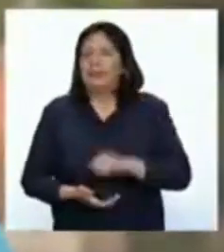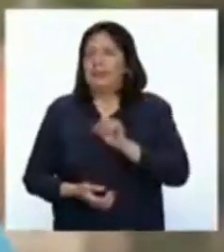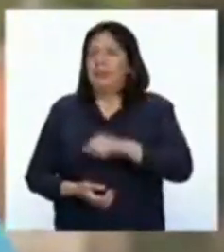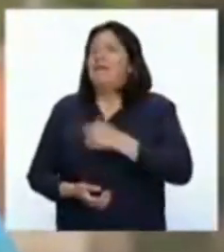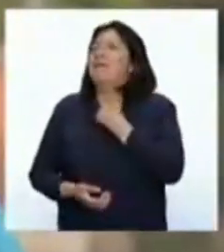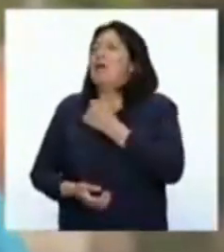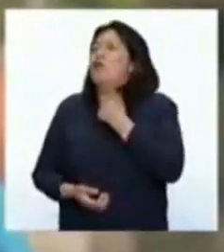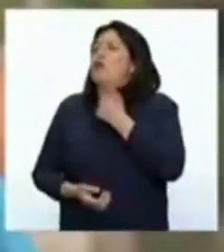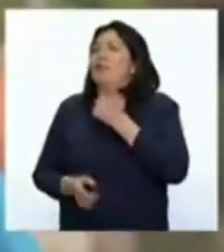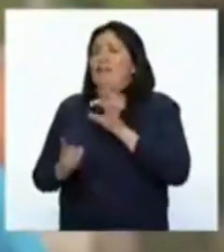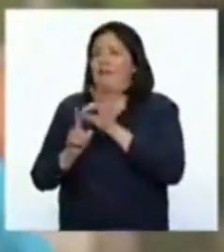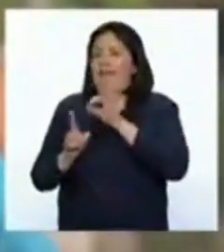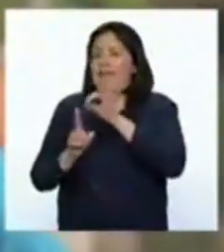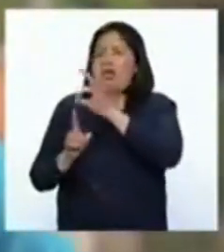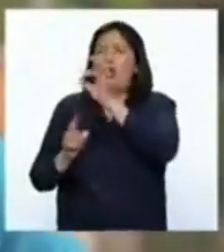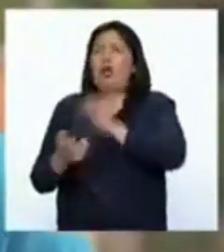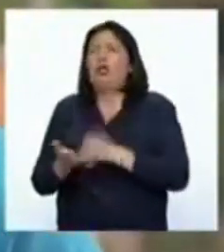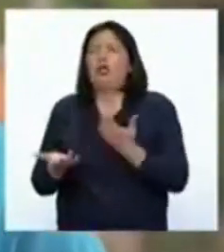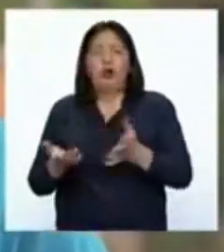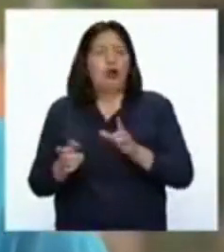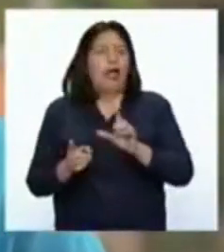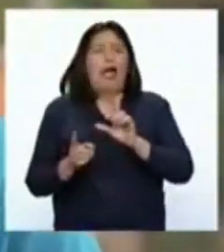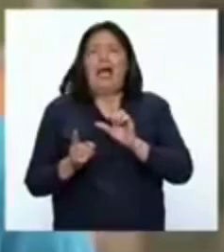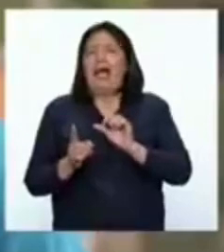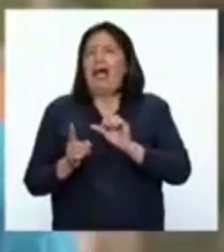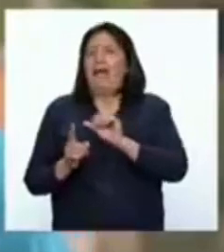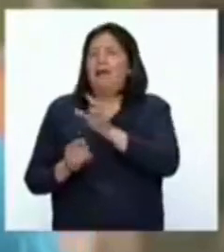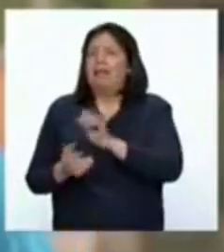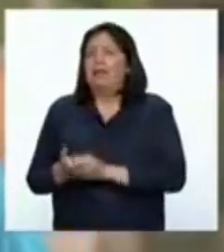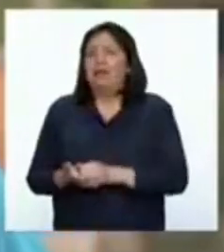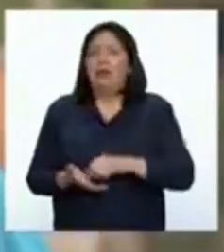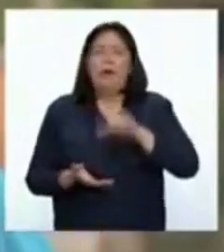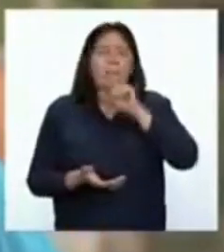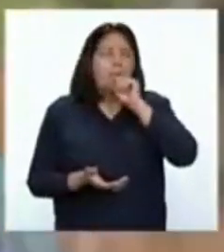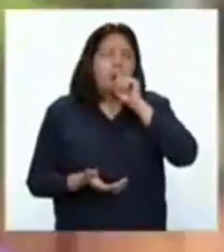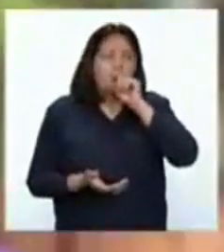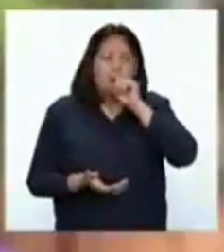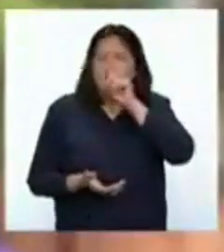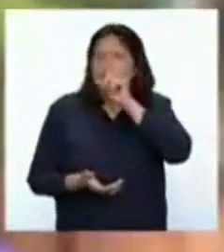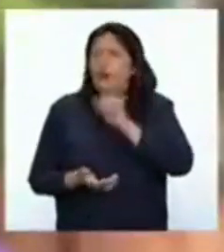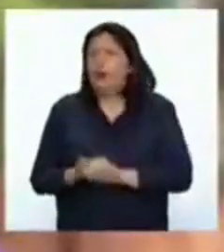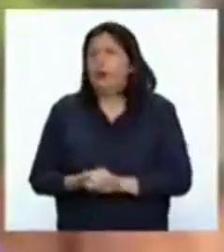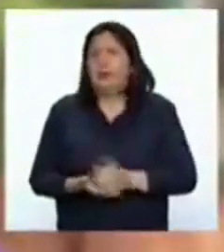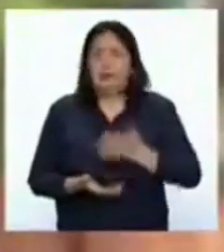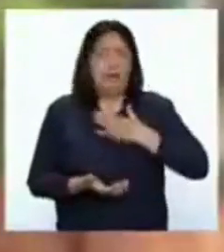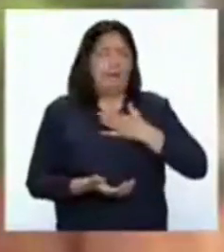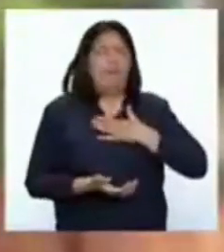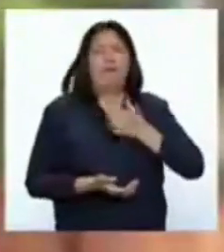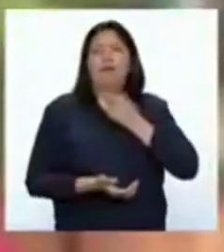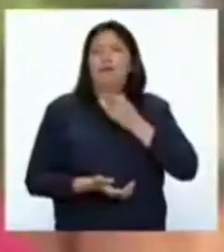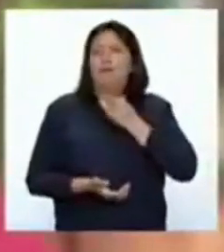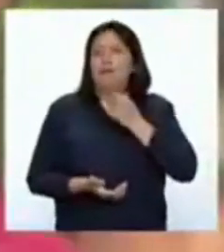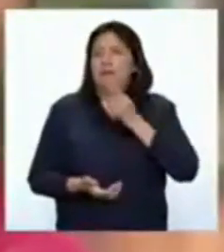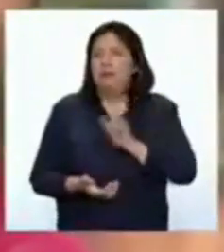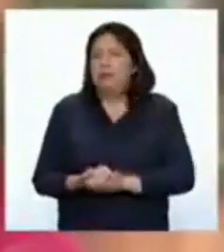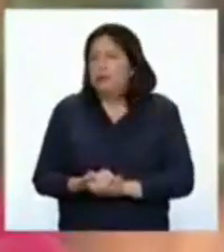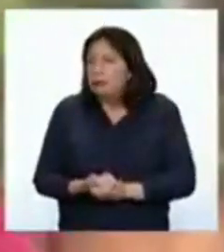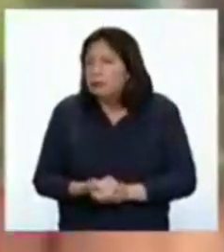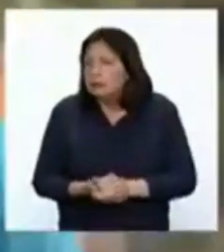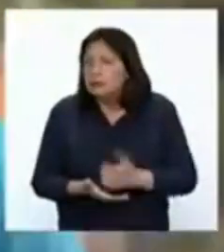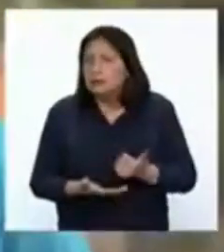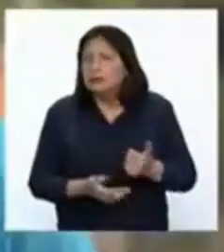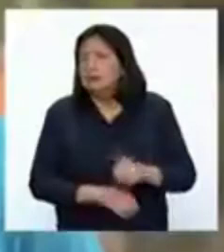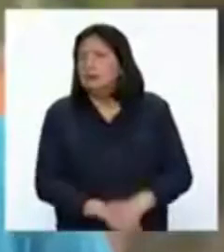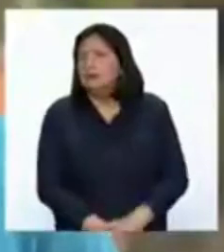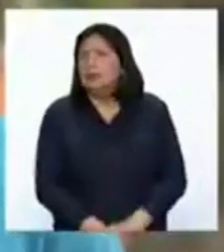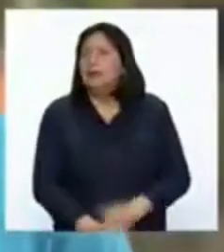gusta el frijol con abuelas, el pollo. No, a mí me gusta más que la frijol sola.